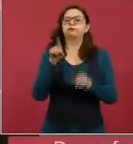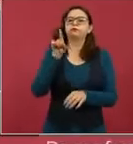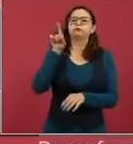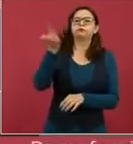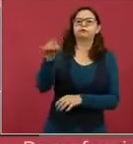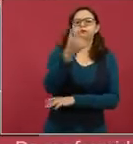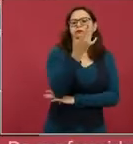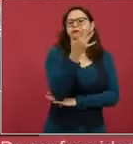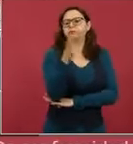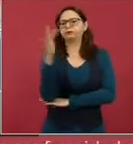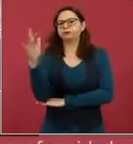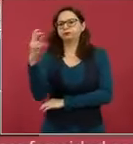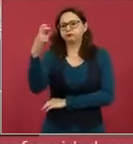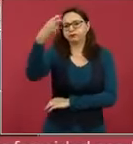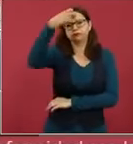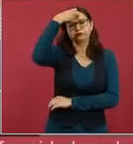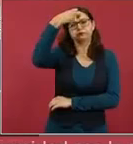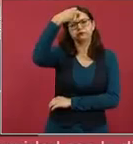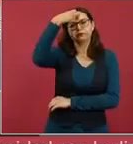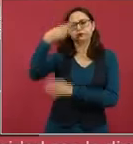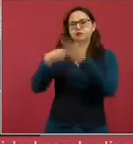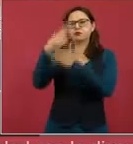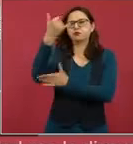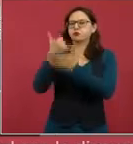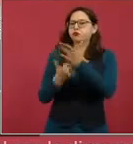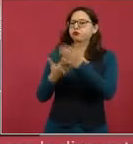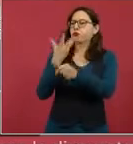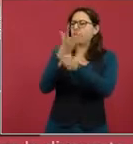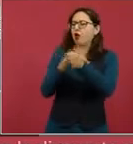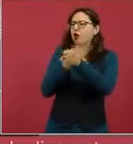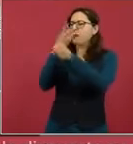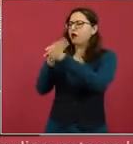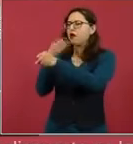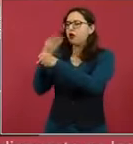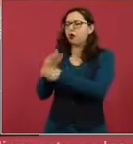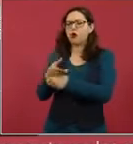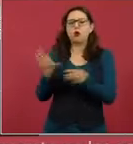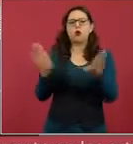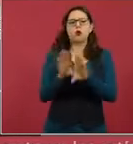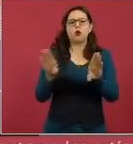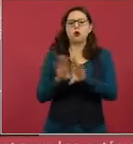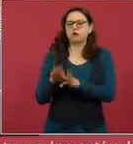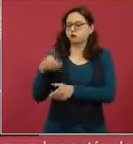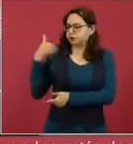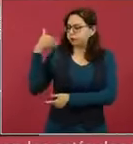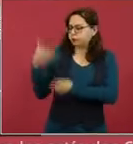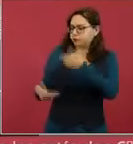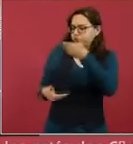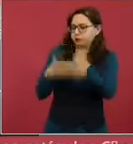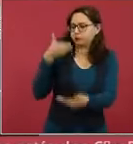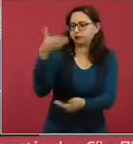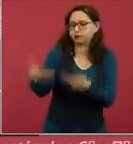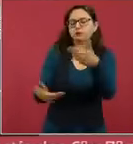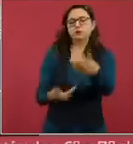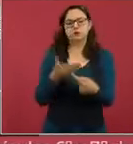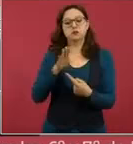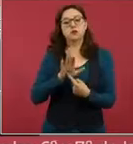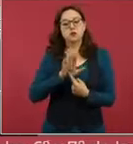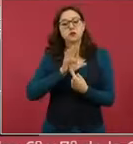realmente un proyecto